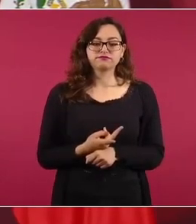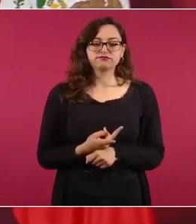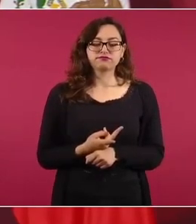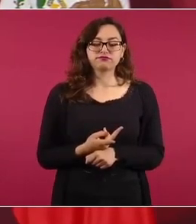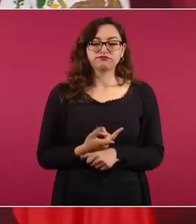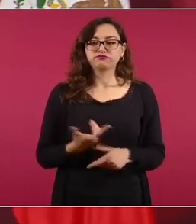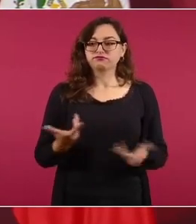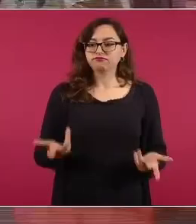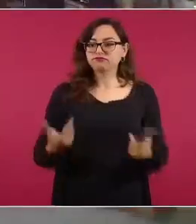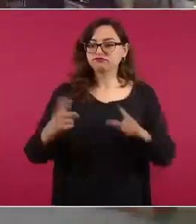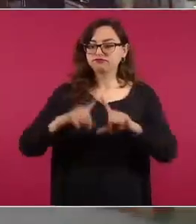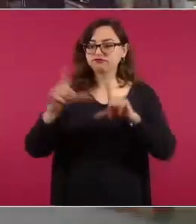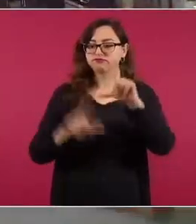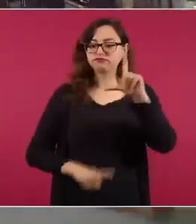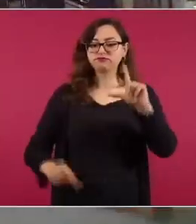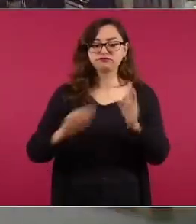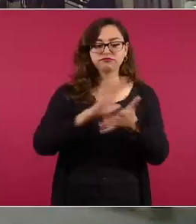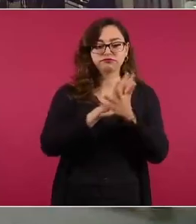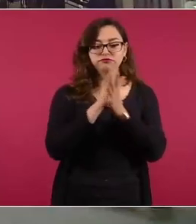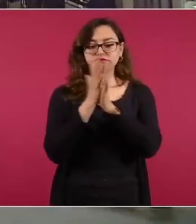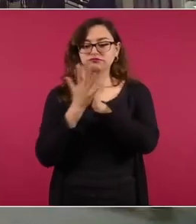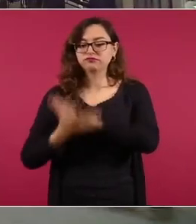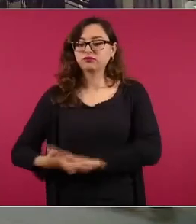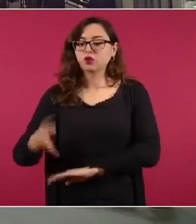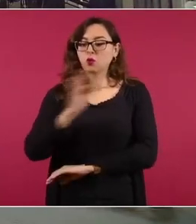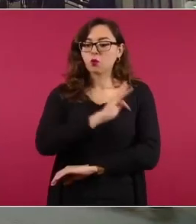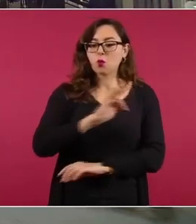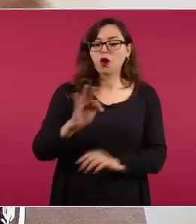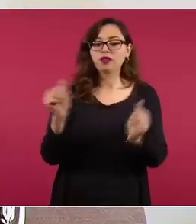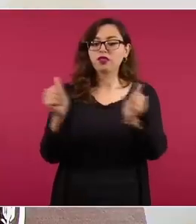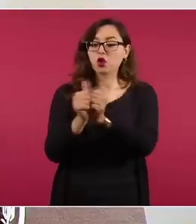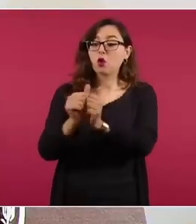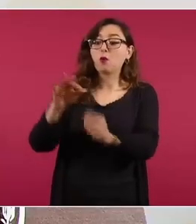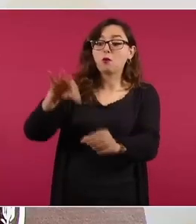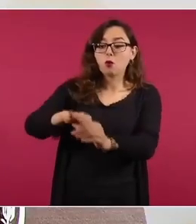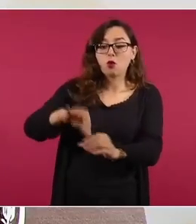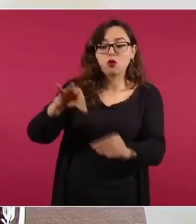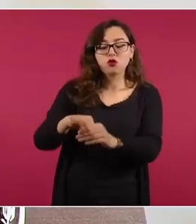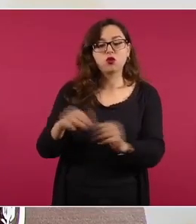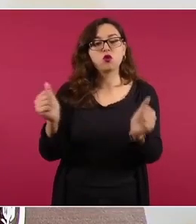pacífica electoral para llevar a cabo una transformación